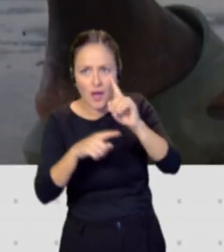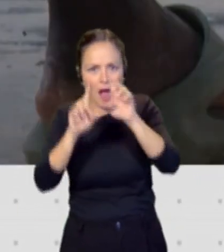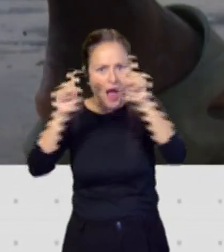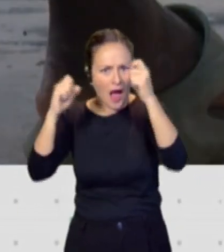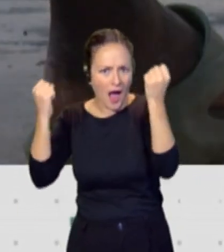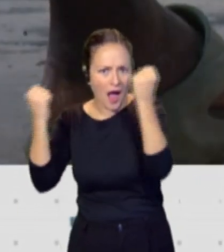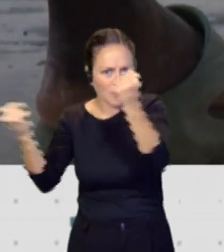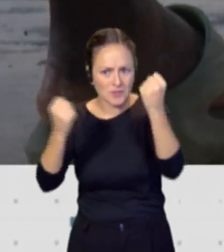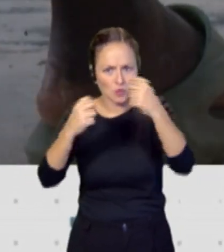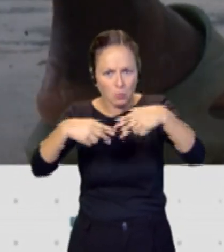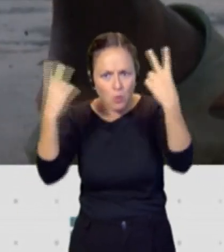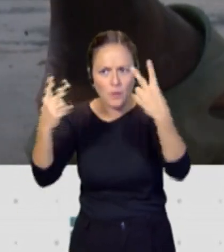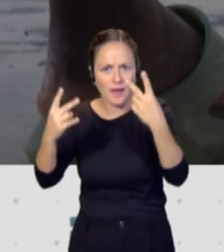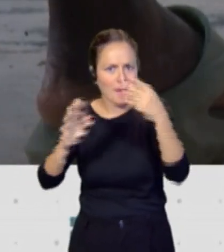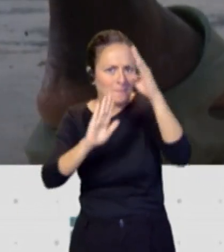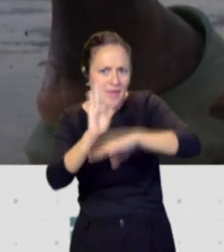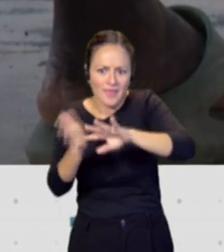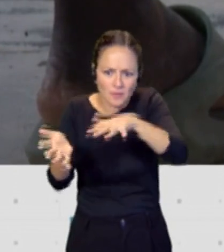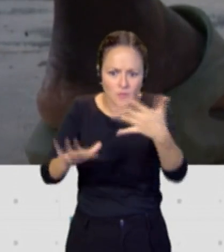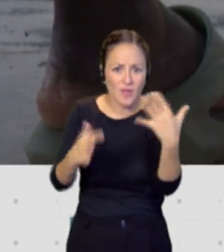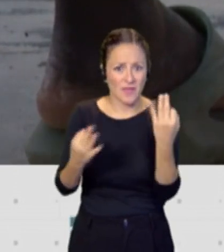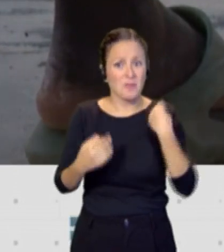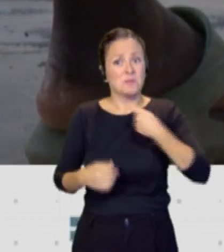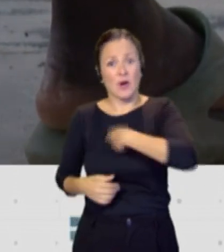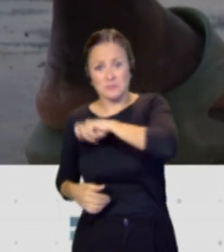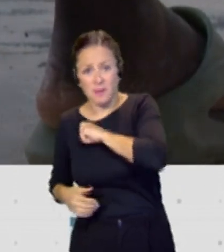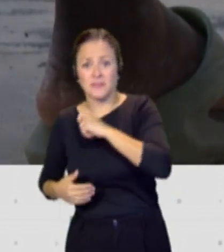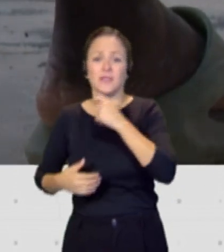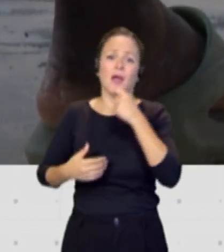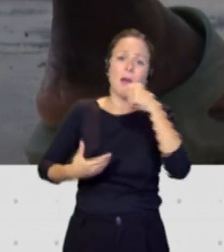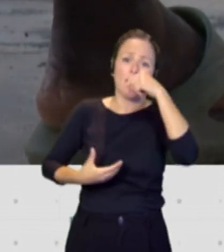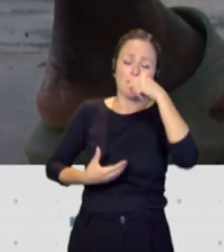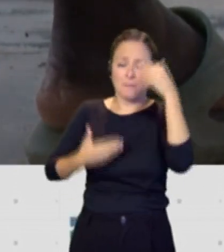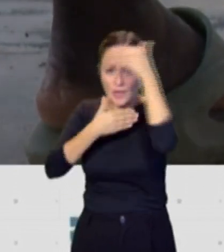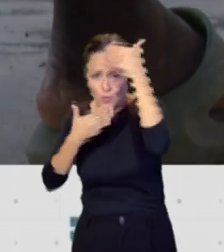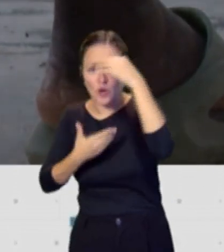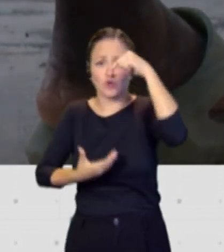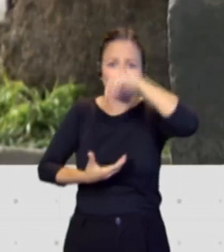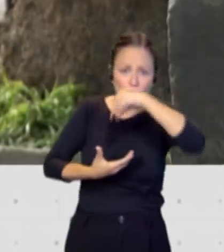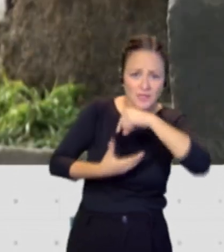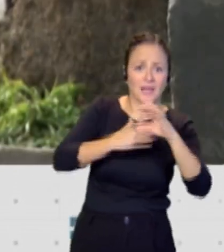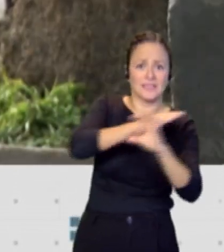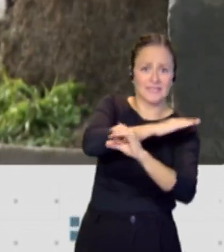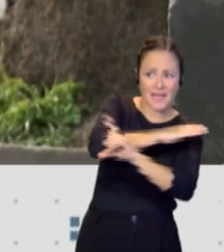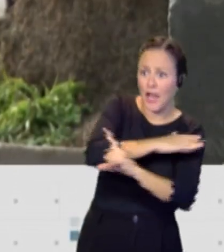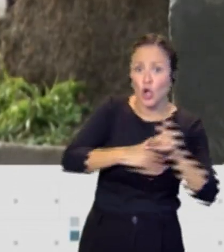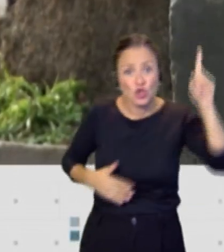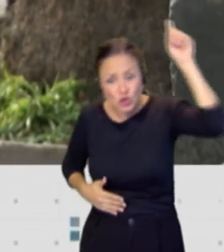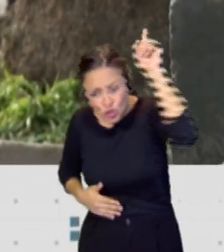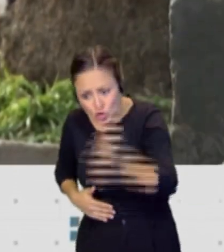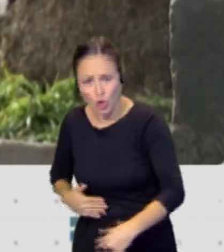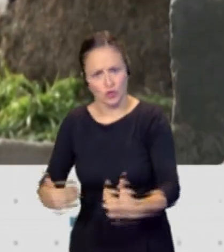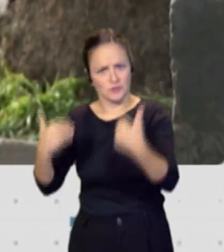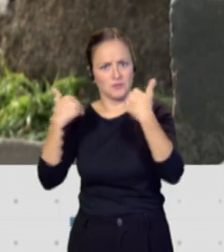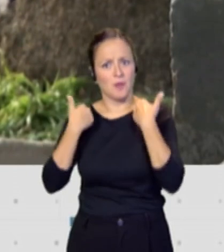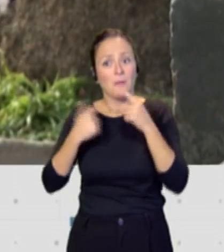medidas, no solo las del Estado español, sino también Marruecos, Mauritania, Senegal. Y los datos sirven no solo